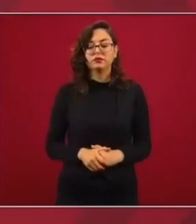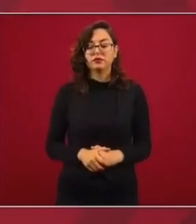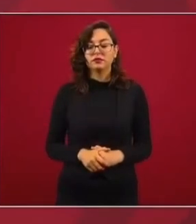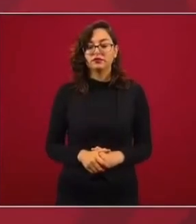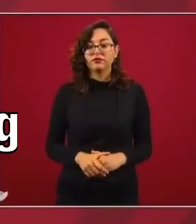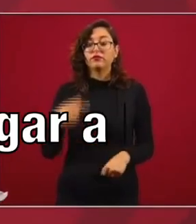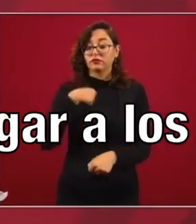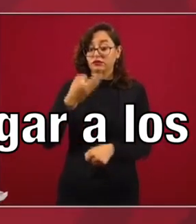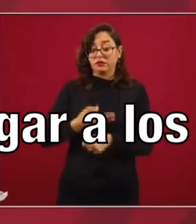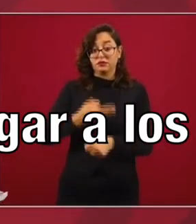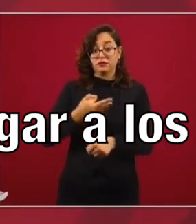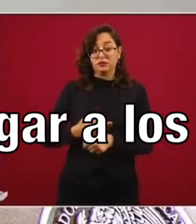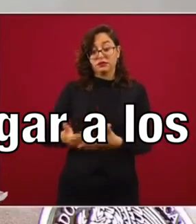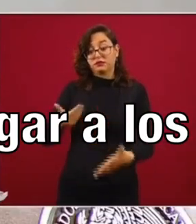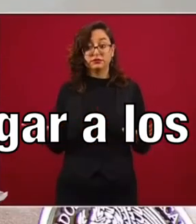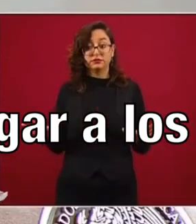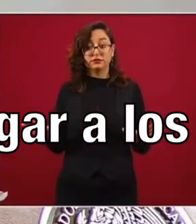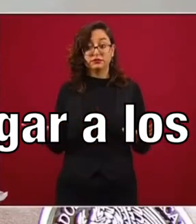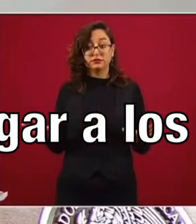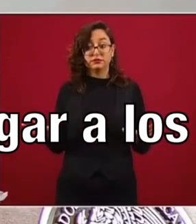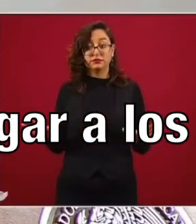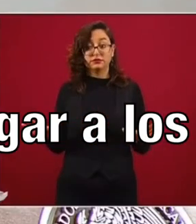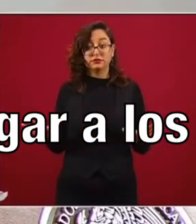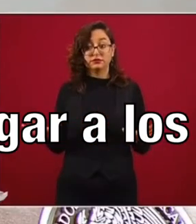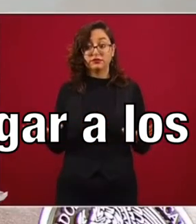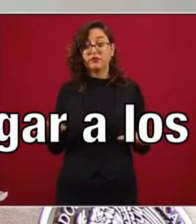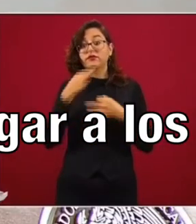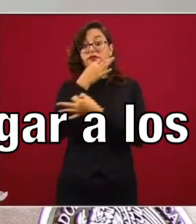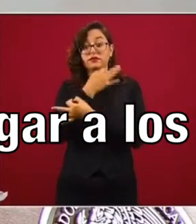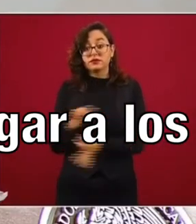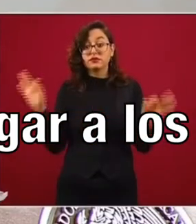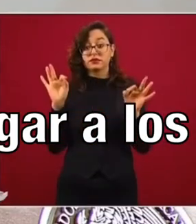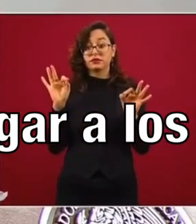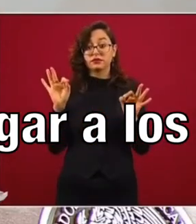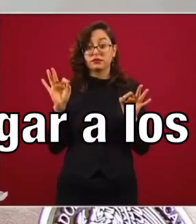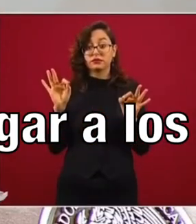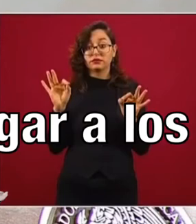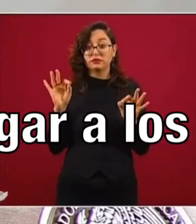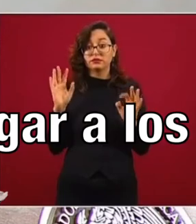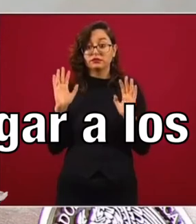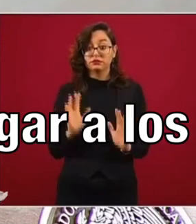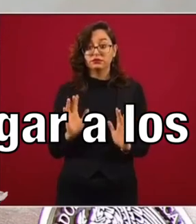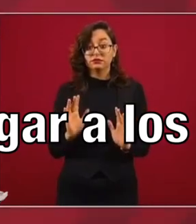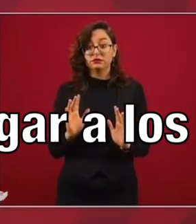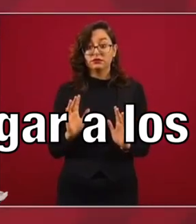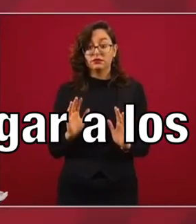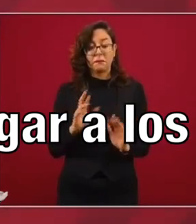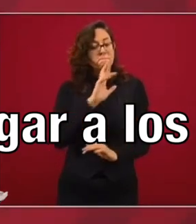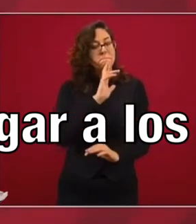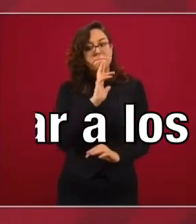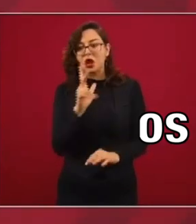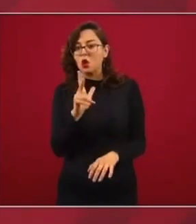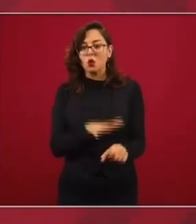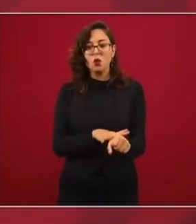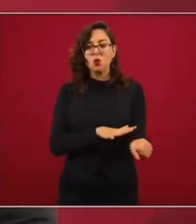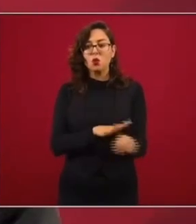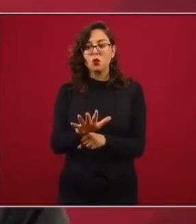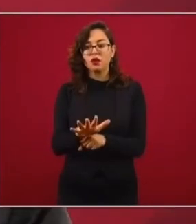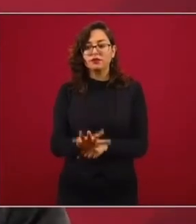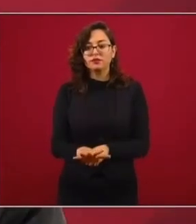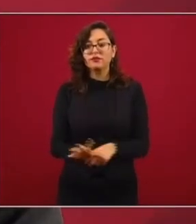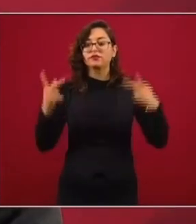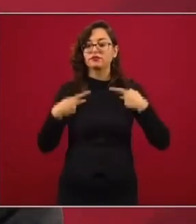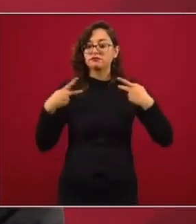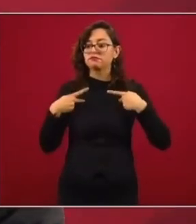Estoy informando a tiempo, estoy informando a tiempo. Lo mejor sería que las firmas